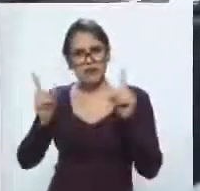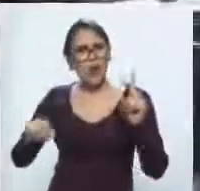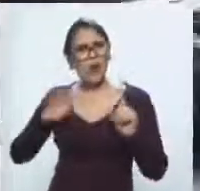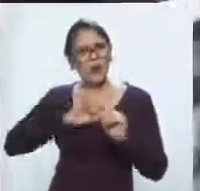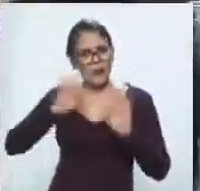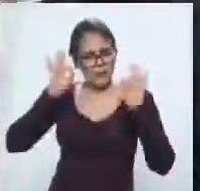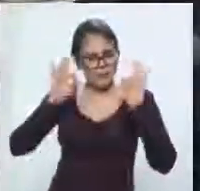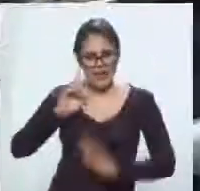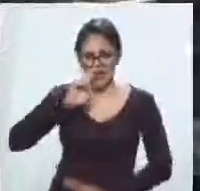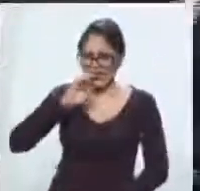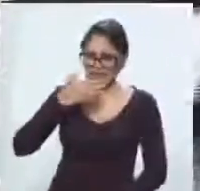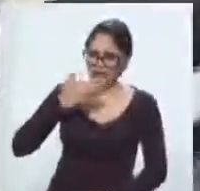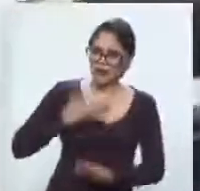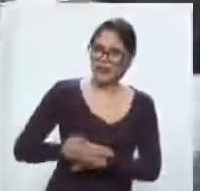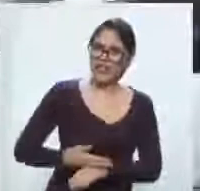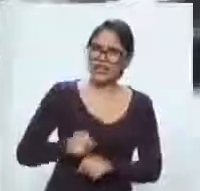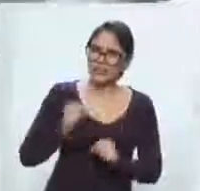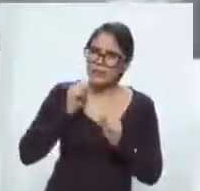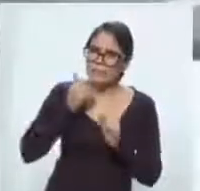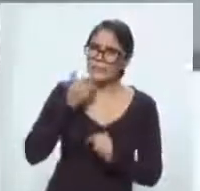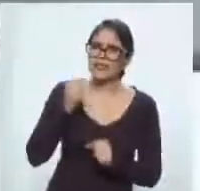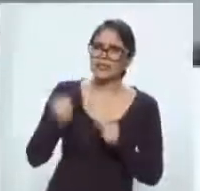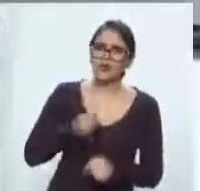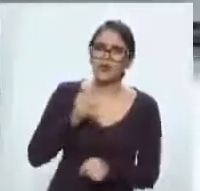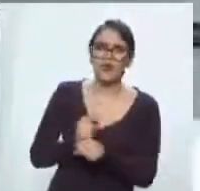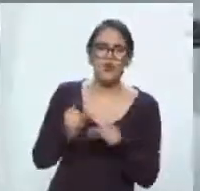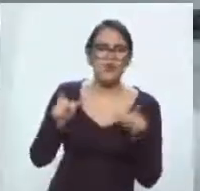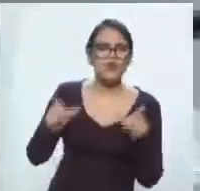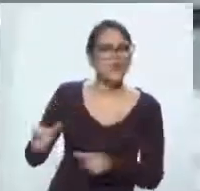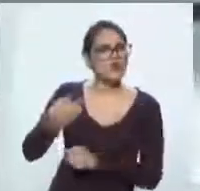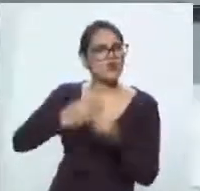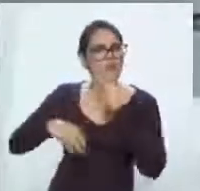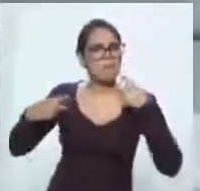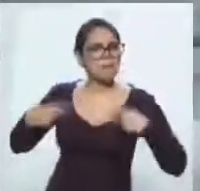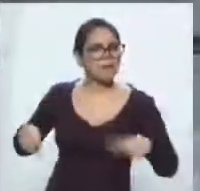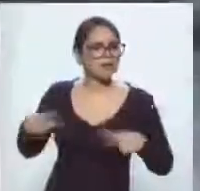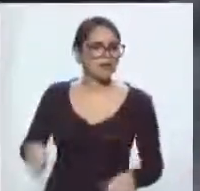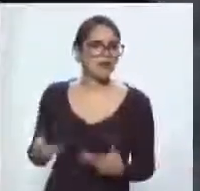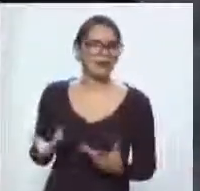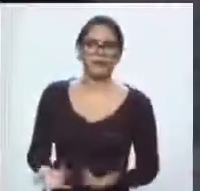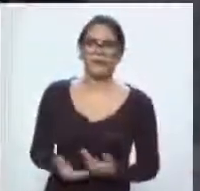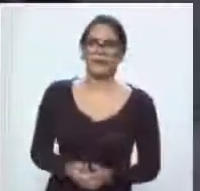de la seguridad pública? Víctor Ronquillo, en 21 Noticias.